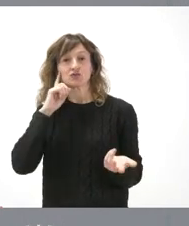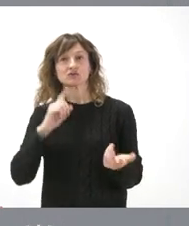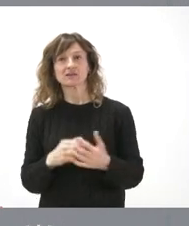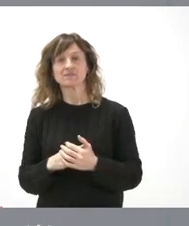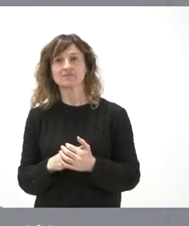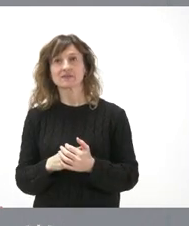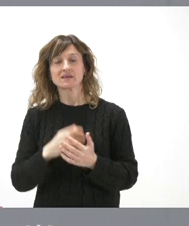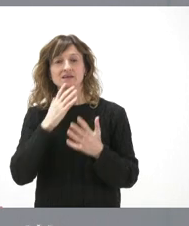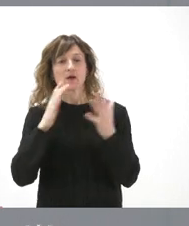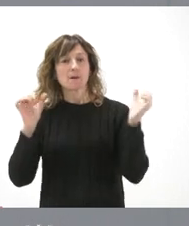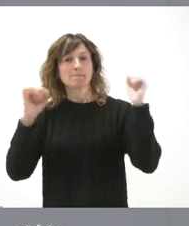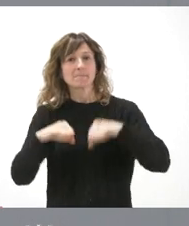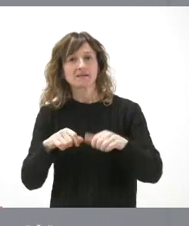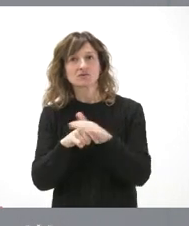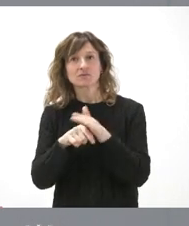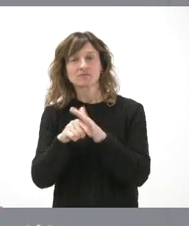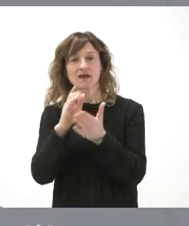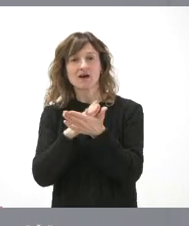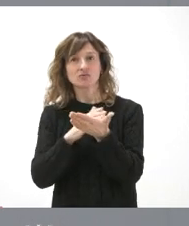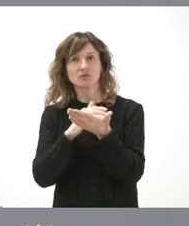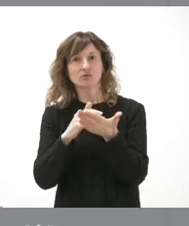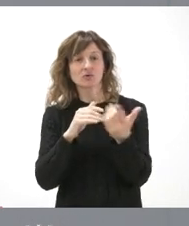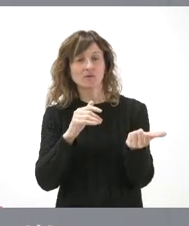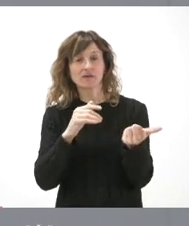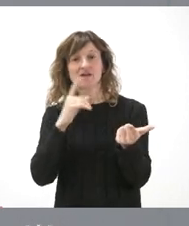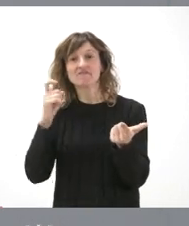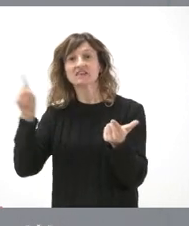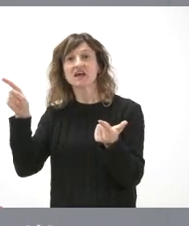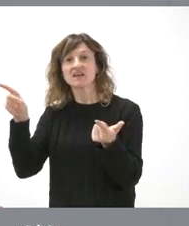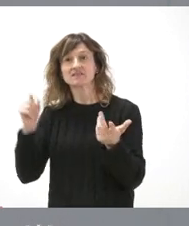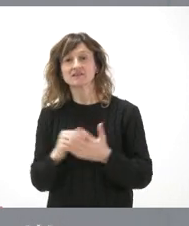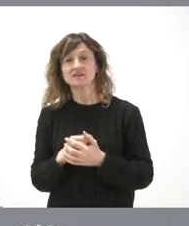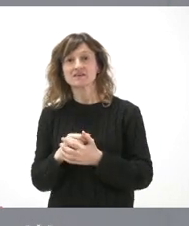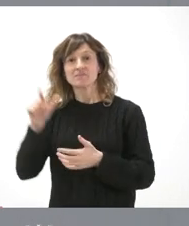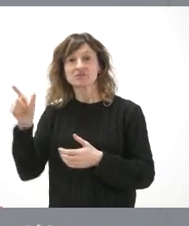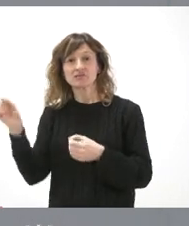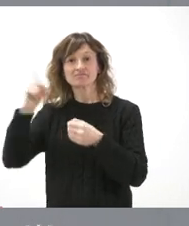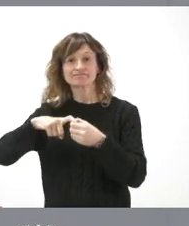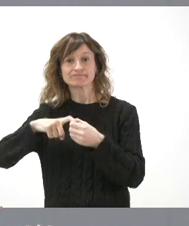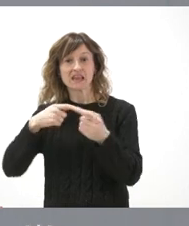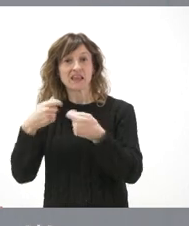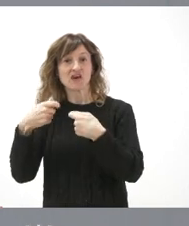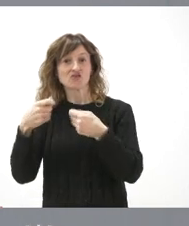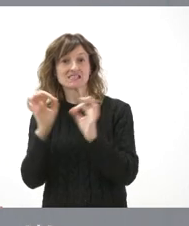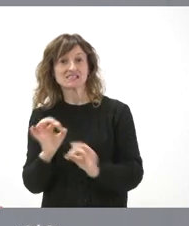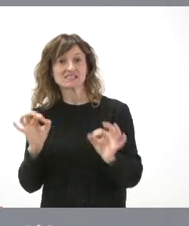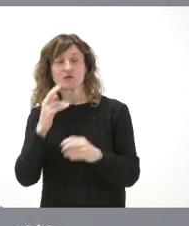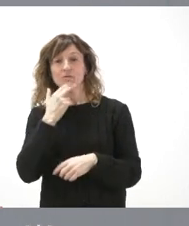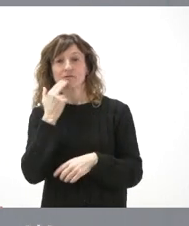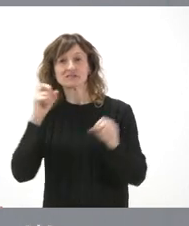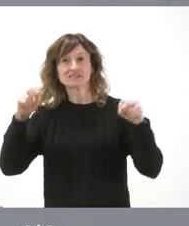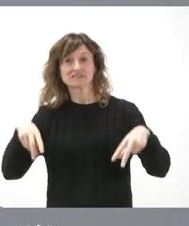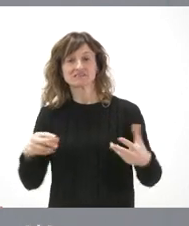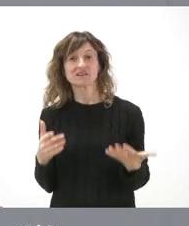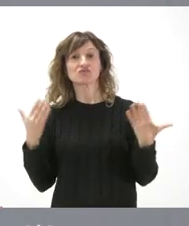pacte una financiación autonómica entre las comunidades autónomas sobre qué tiene que poner un tercero si el tercero no está en la mesa de negociación y no se compromete a poner esa cantidad.